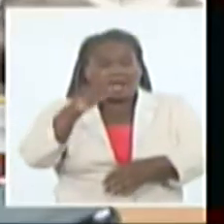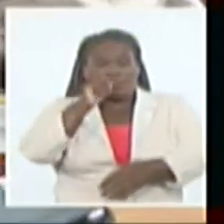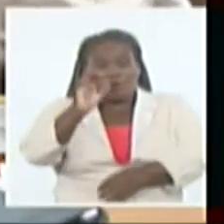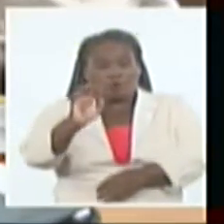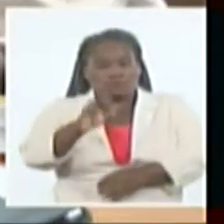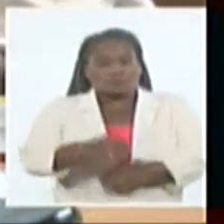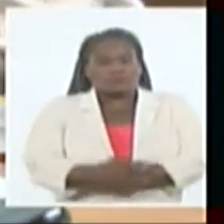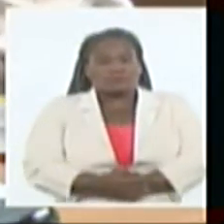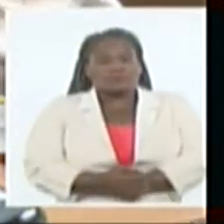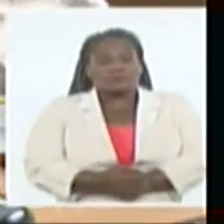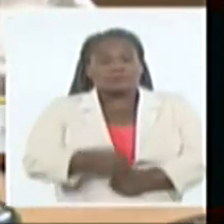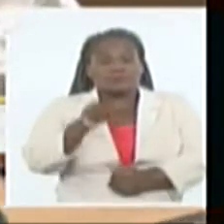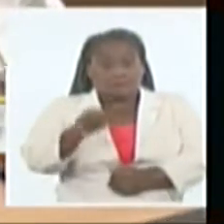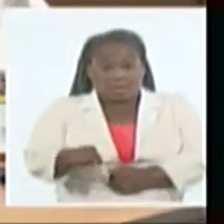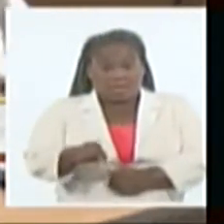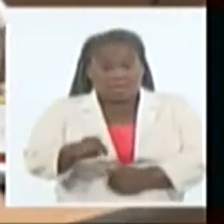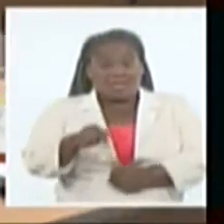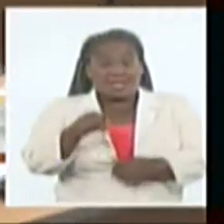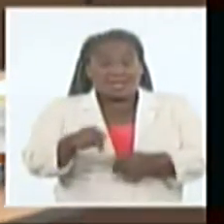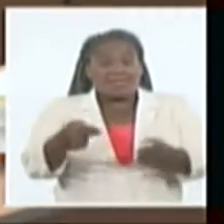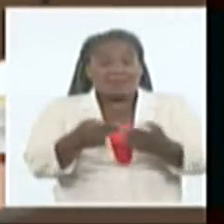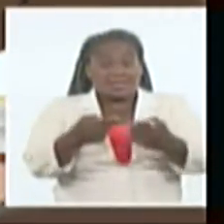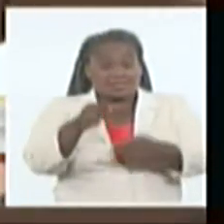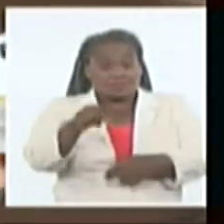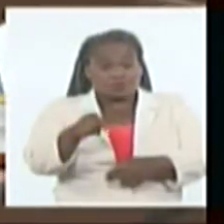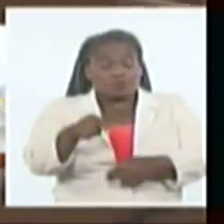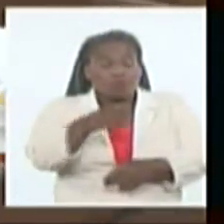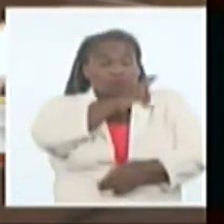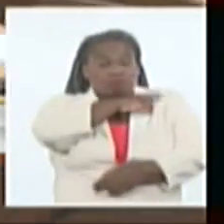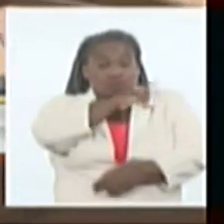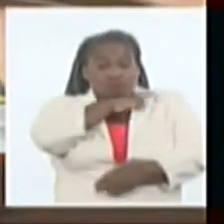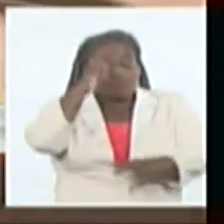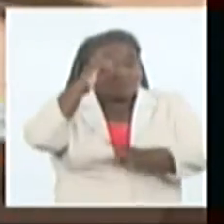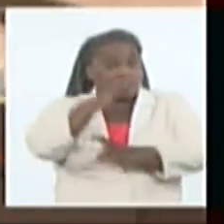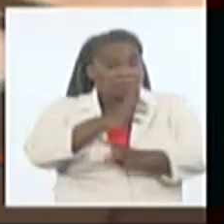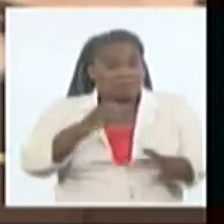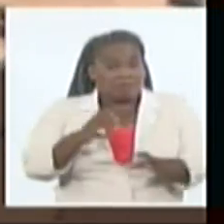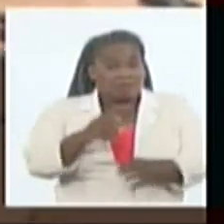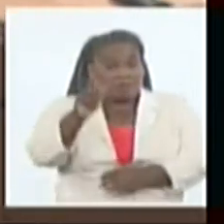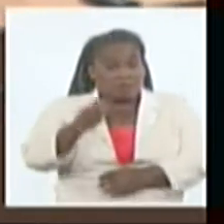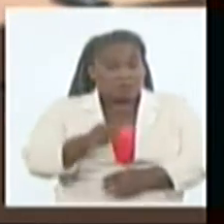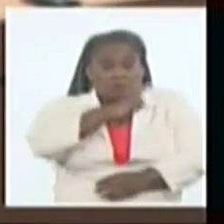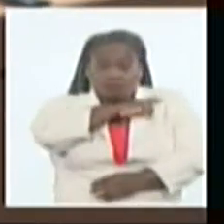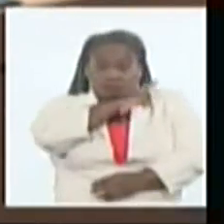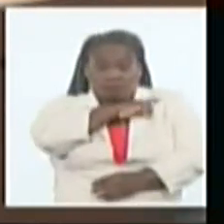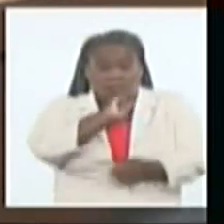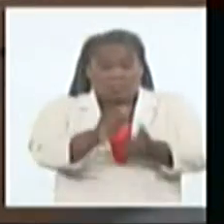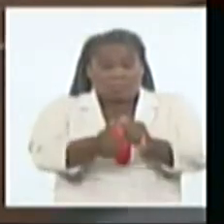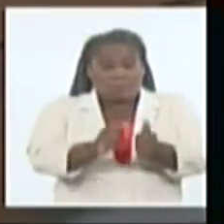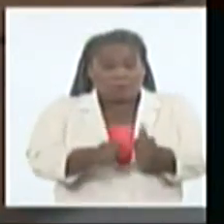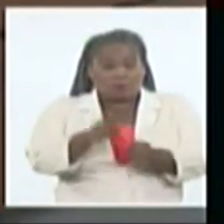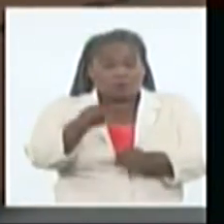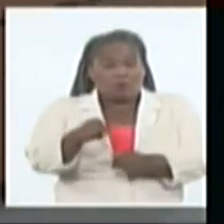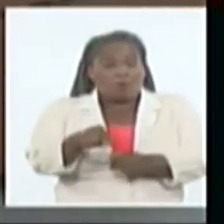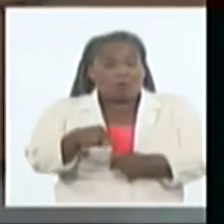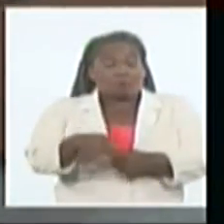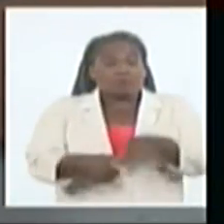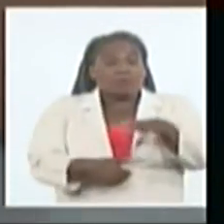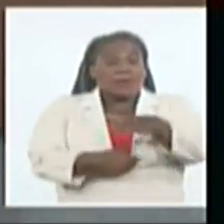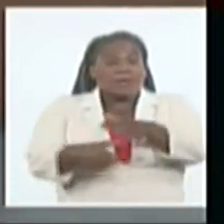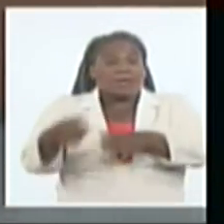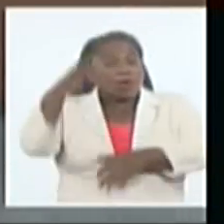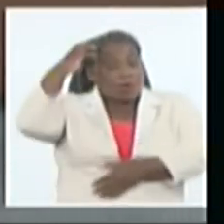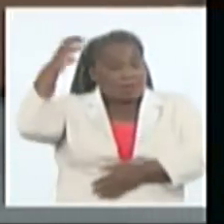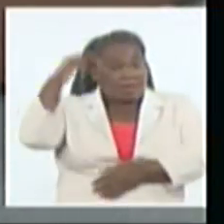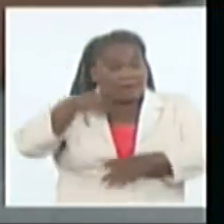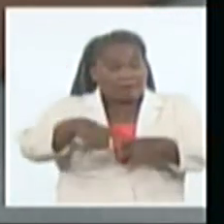En el encuentro de directivos científicos y académicos del deporte con la máxima dirección del país, se analizaron los retos de Cuba